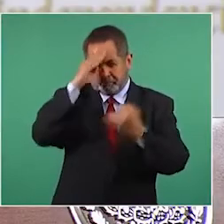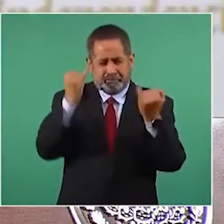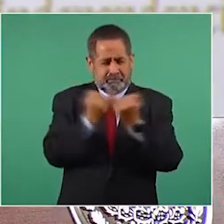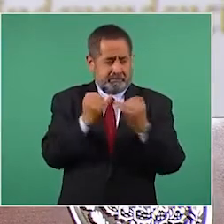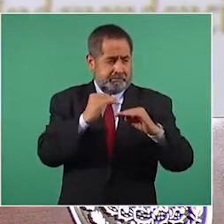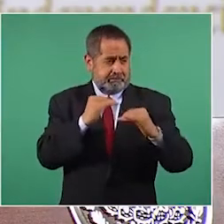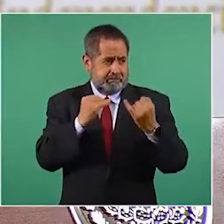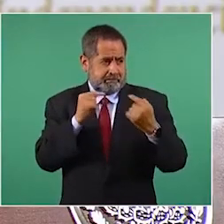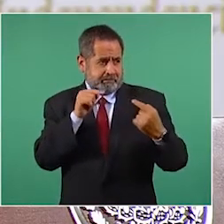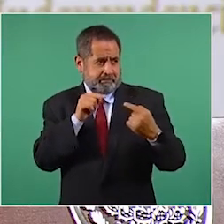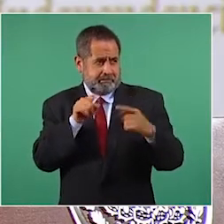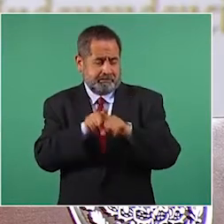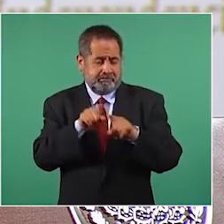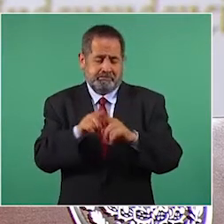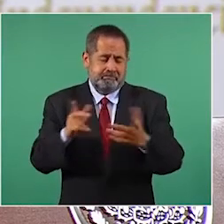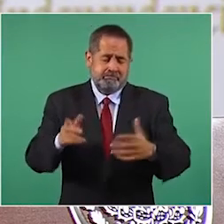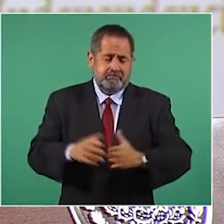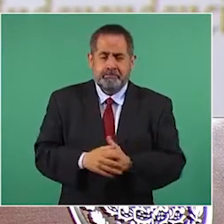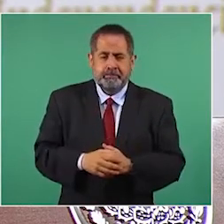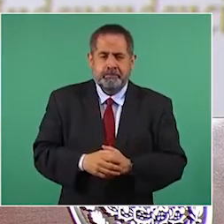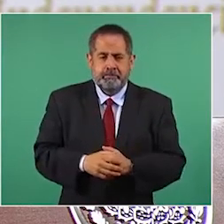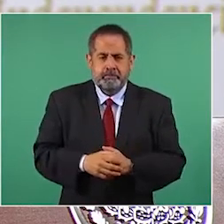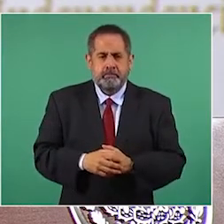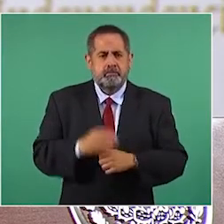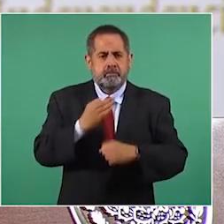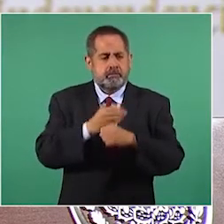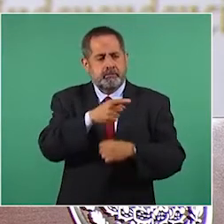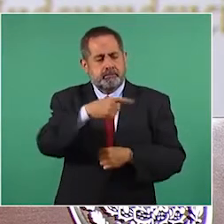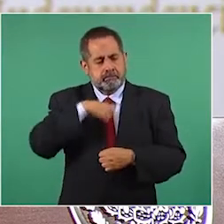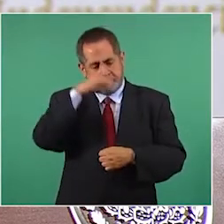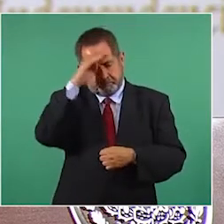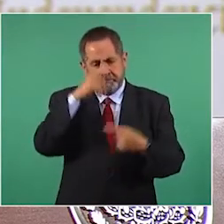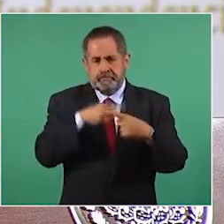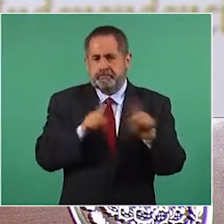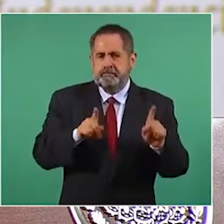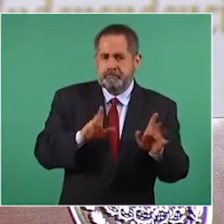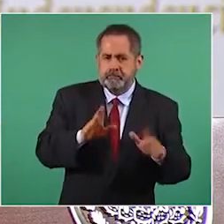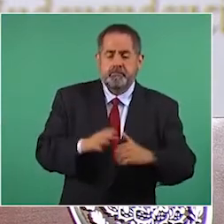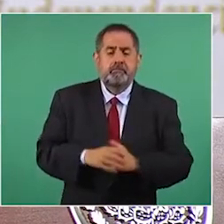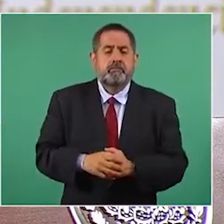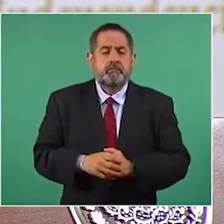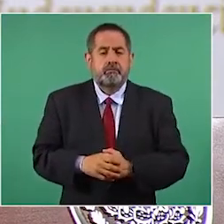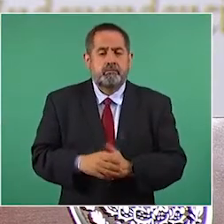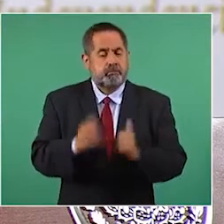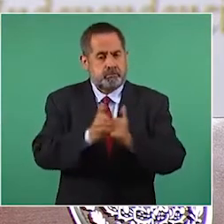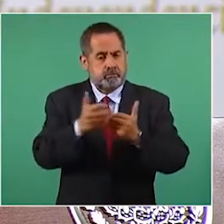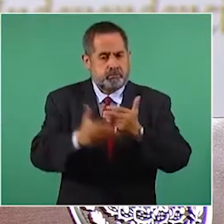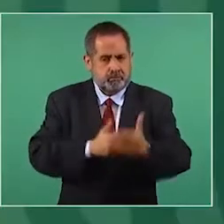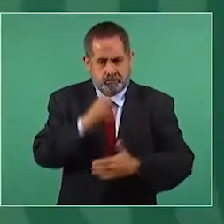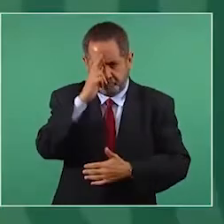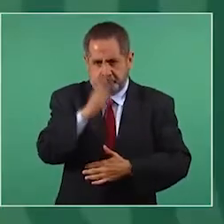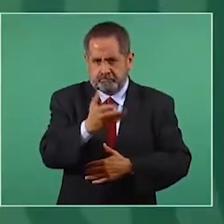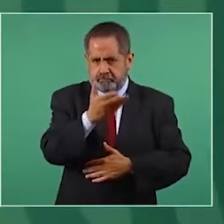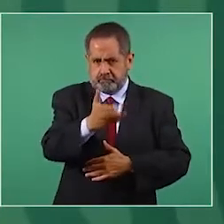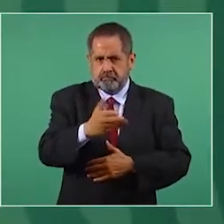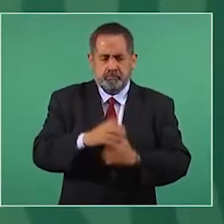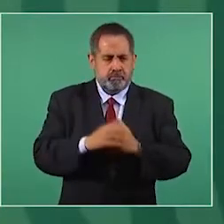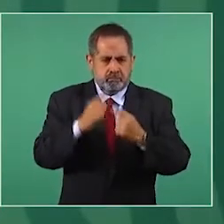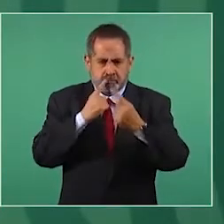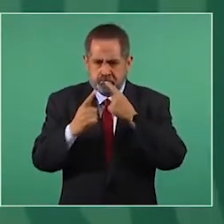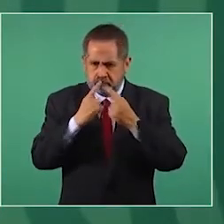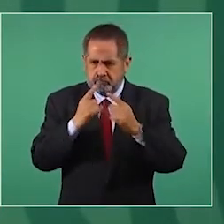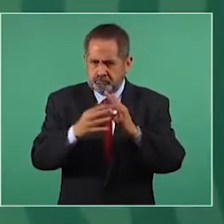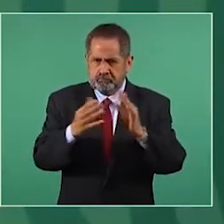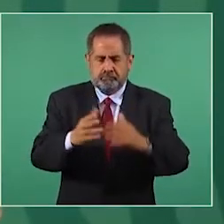el que podamos discrepar con respeto y con diálogo.